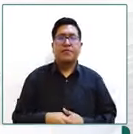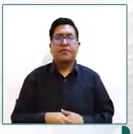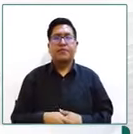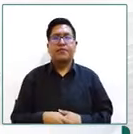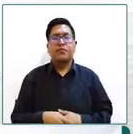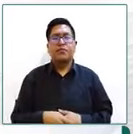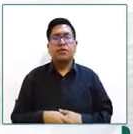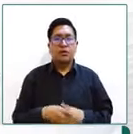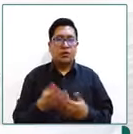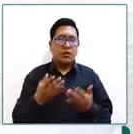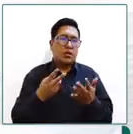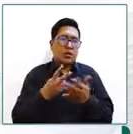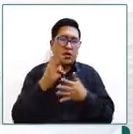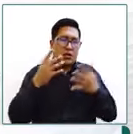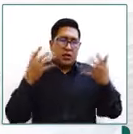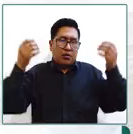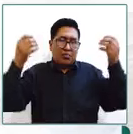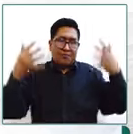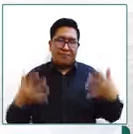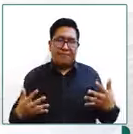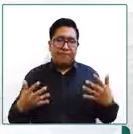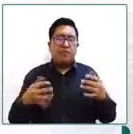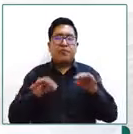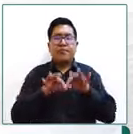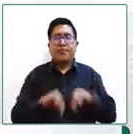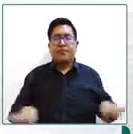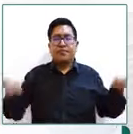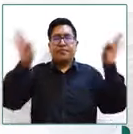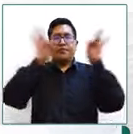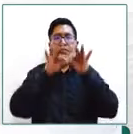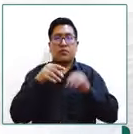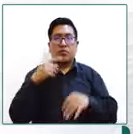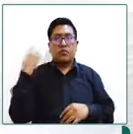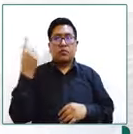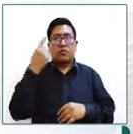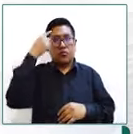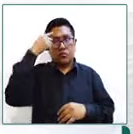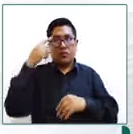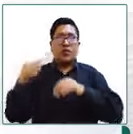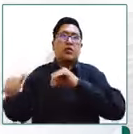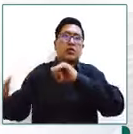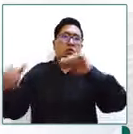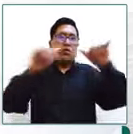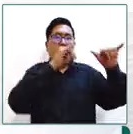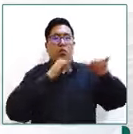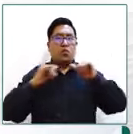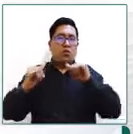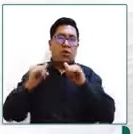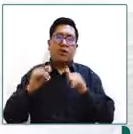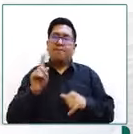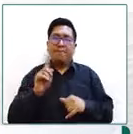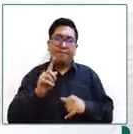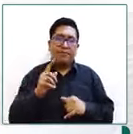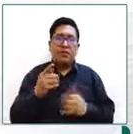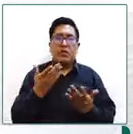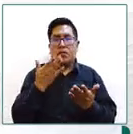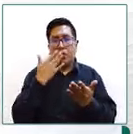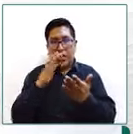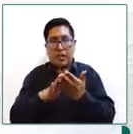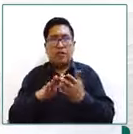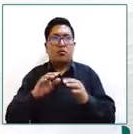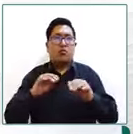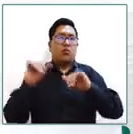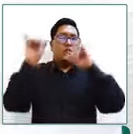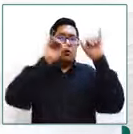sin embargo es importante establecer que no todo es homogéneo no todo es excluyente existen buenas prácticas el